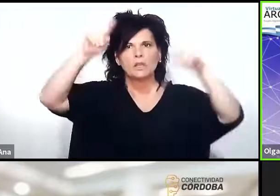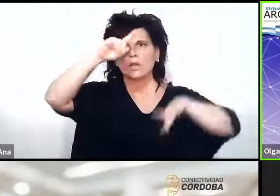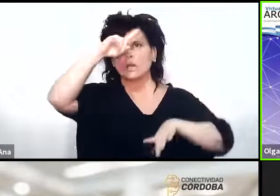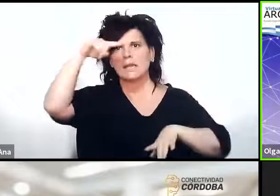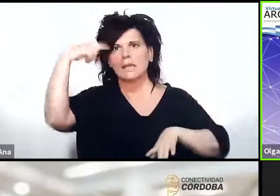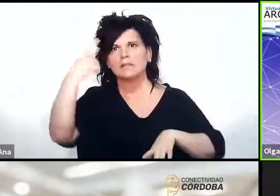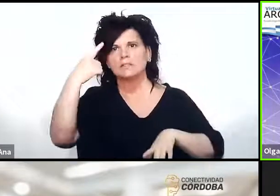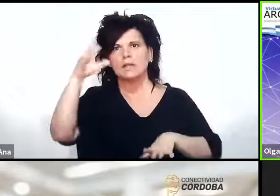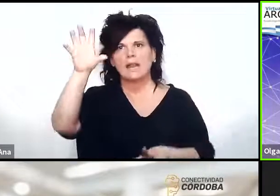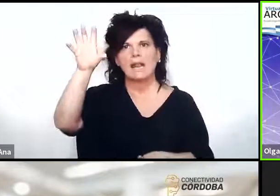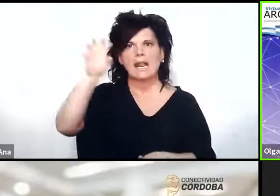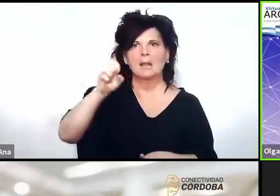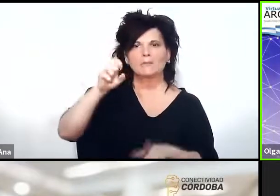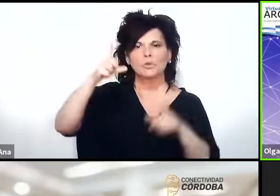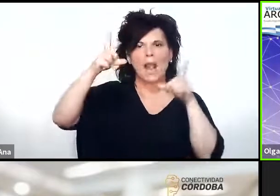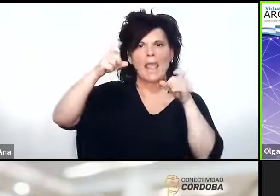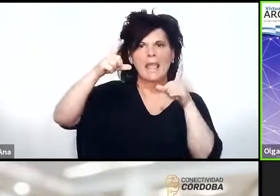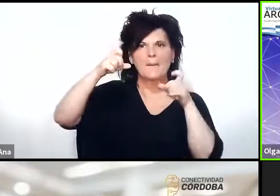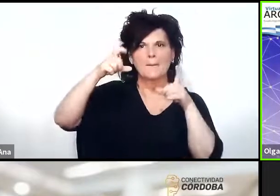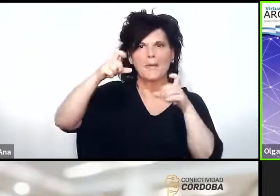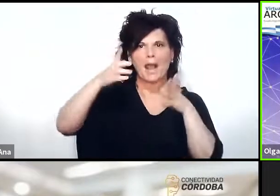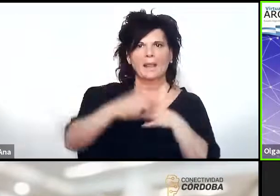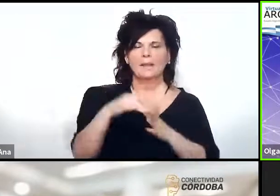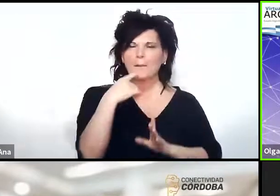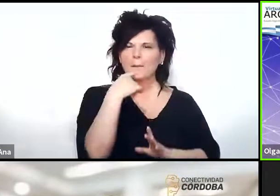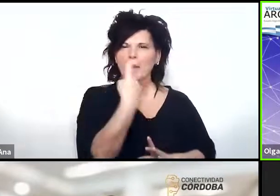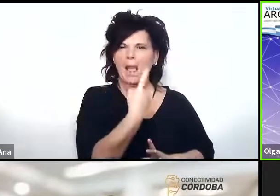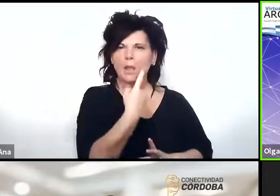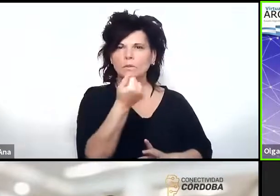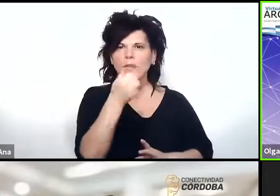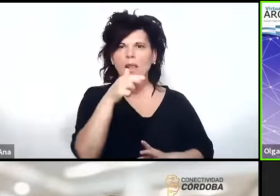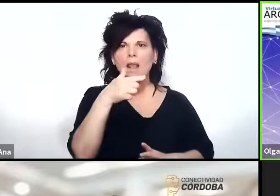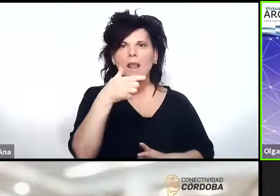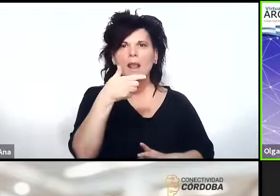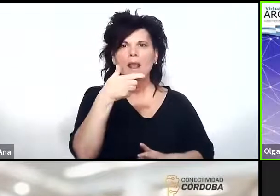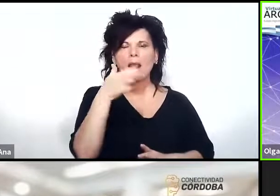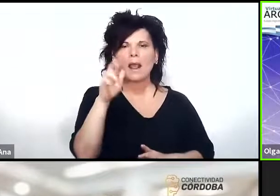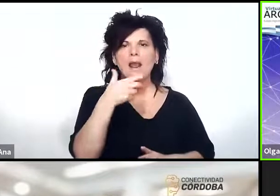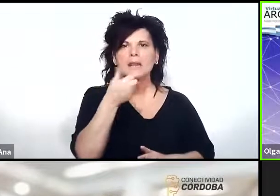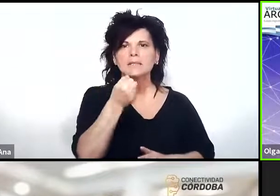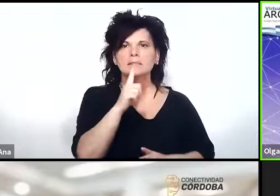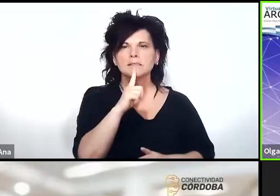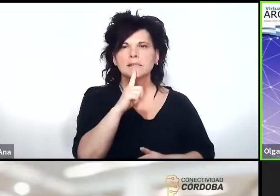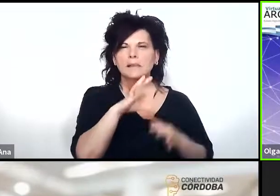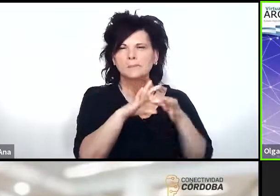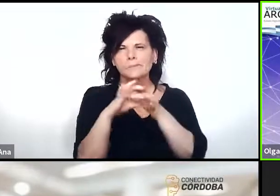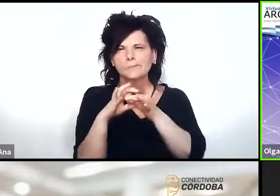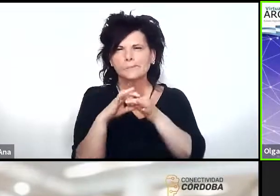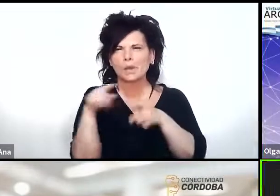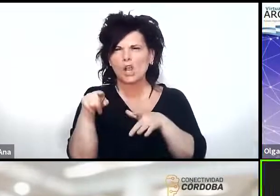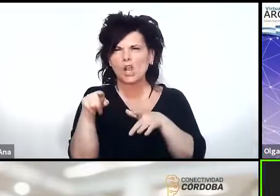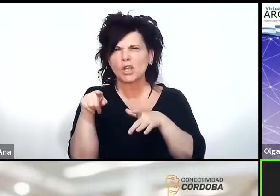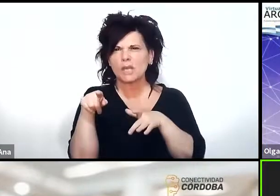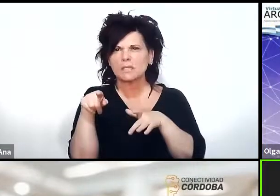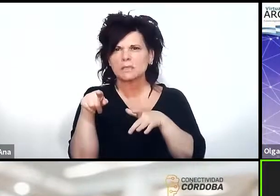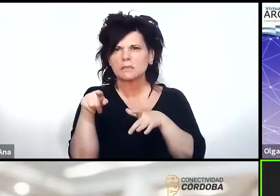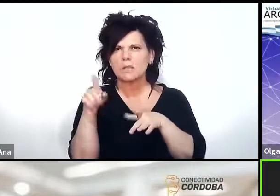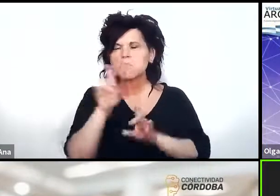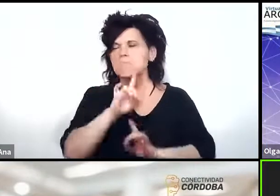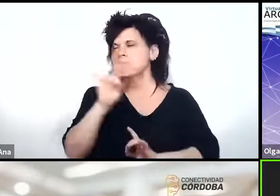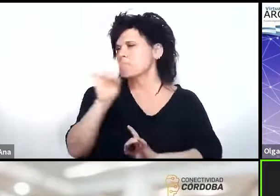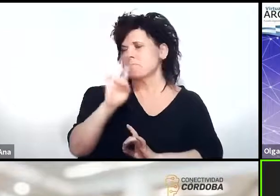captura las imágenes satelitales la consulta de Leandro es si ARSAT tiene algo que ver con con con no ARSAT no